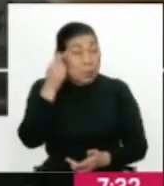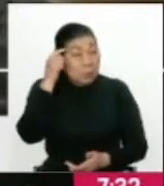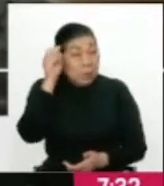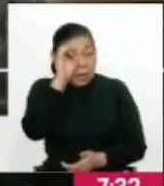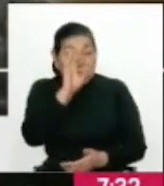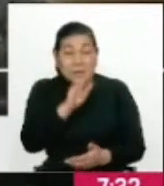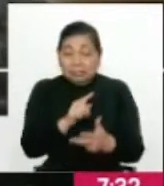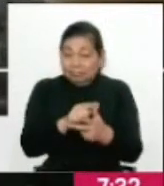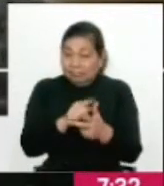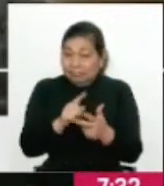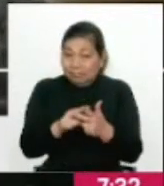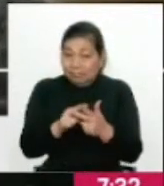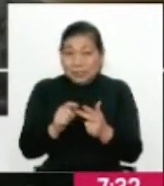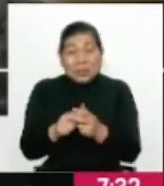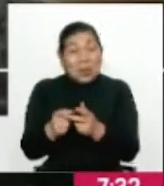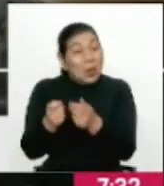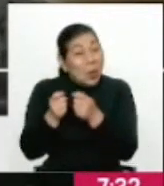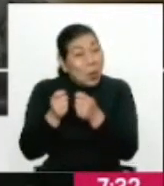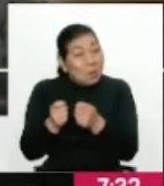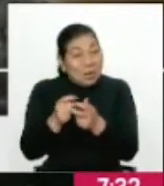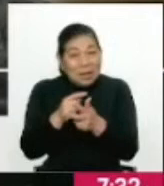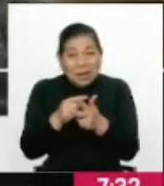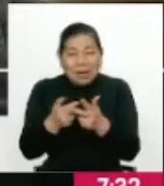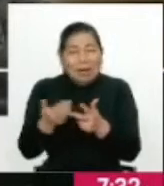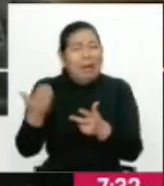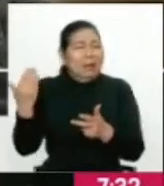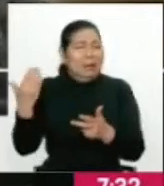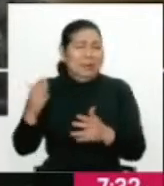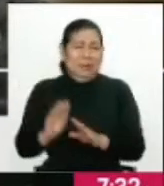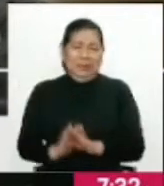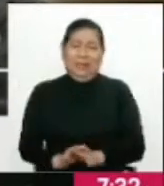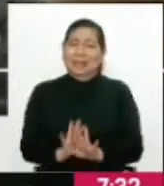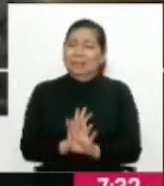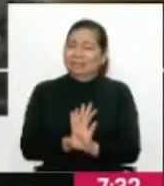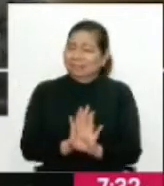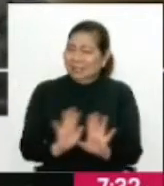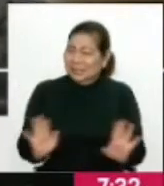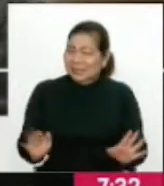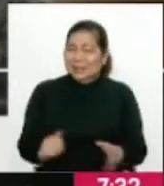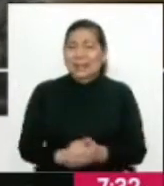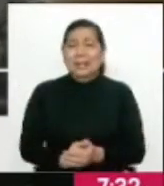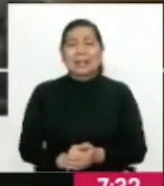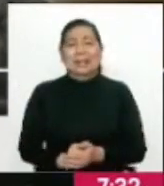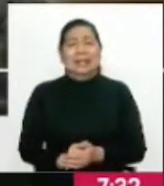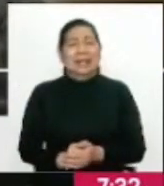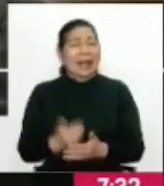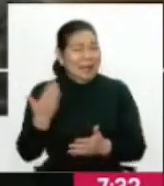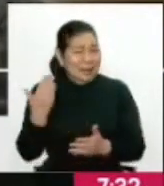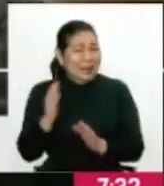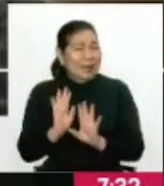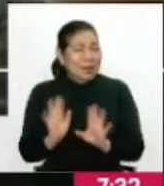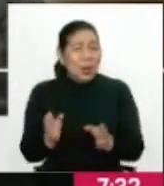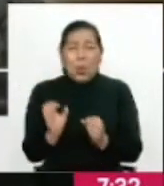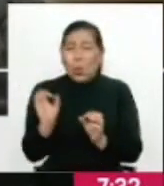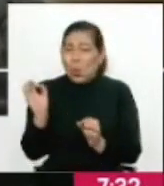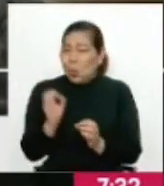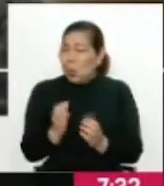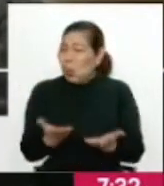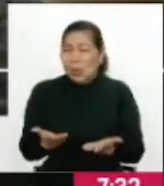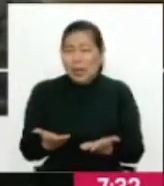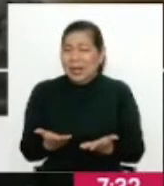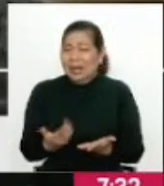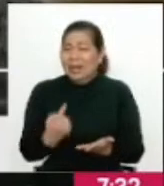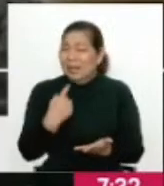Todos los mandatos obligatorios hace mucho tiempo debieron retirarse. Es más, muchos nunca debieron